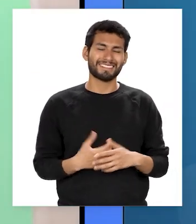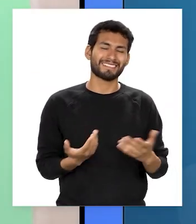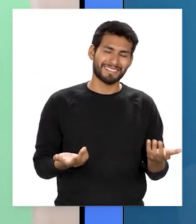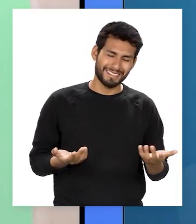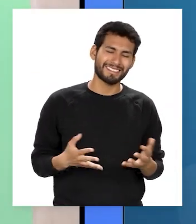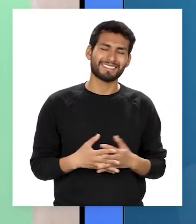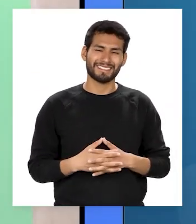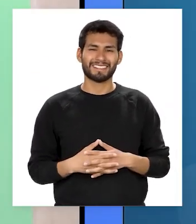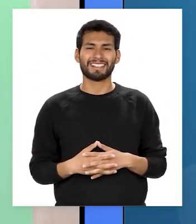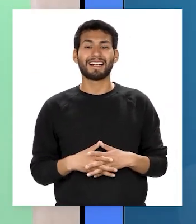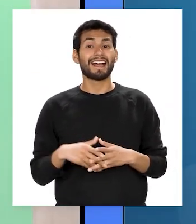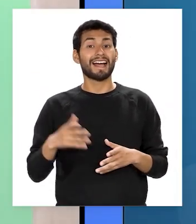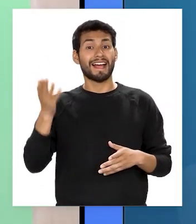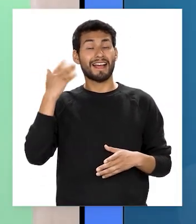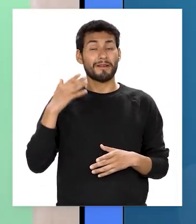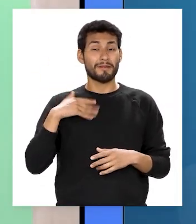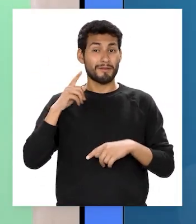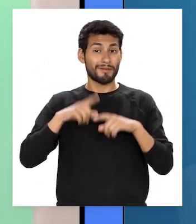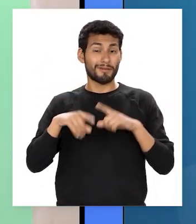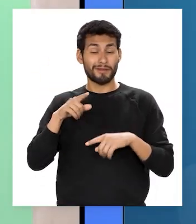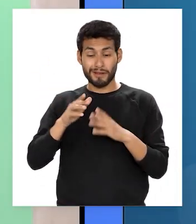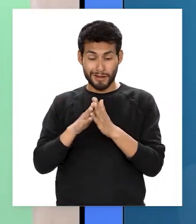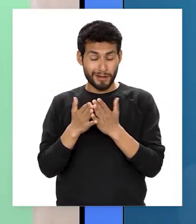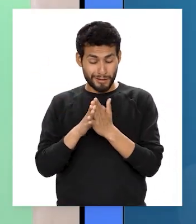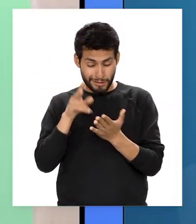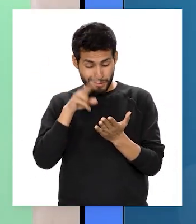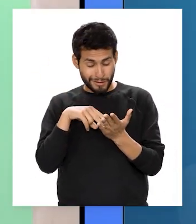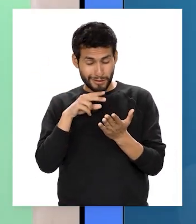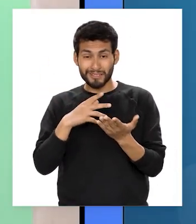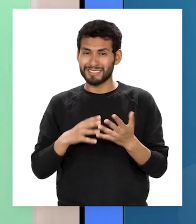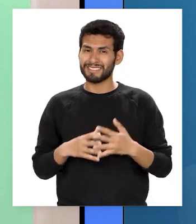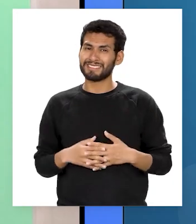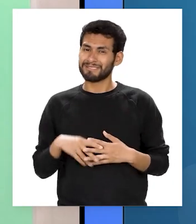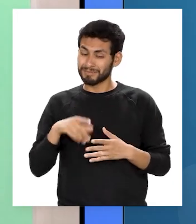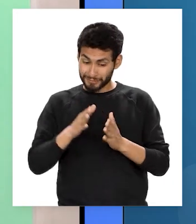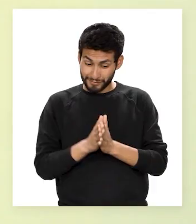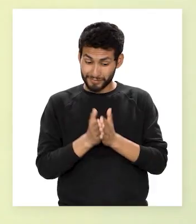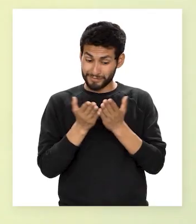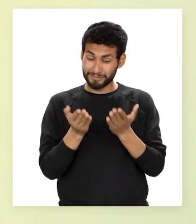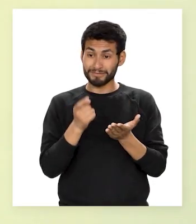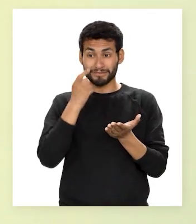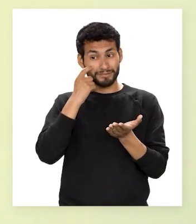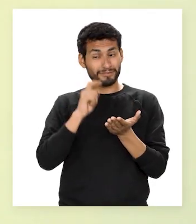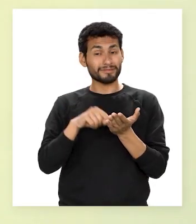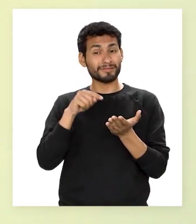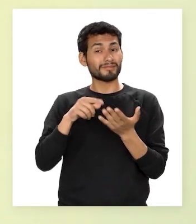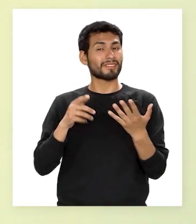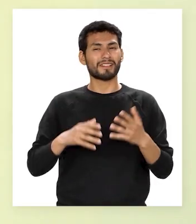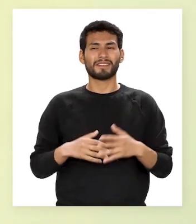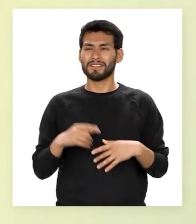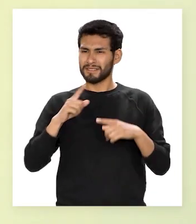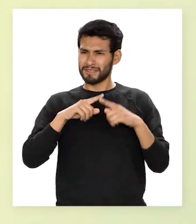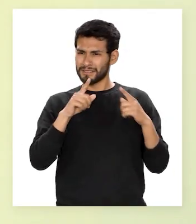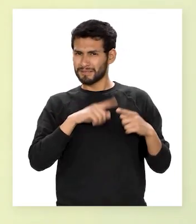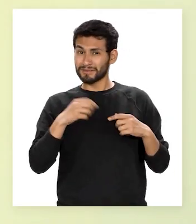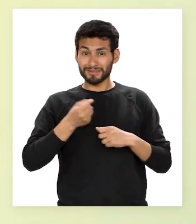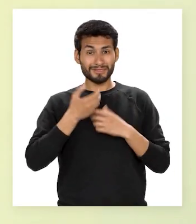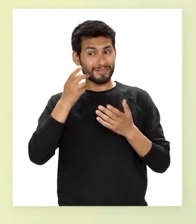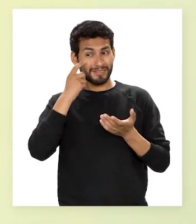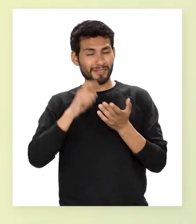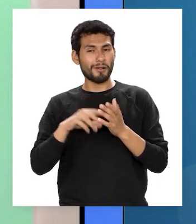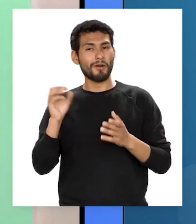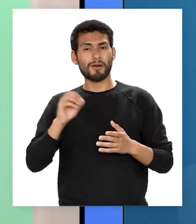¡Exacto! La vez pasada, mi primo encontró los libros que leía de pequeño Y al abrirlos, pudo notar la presencia de muchas expresiones